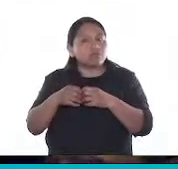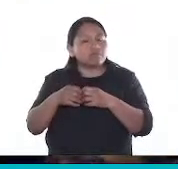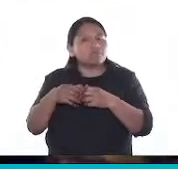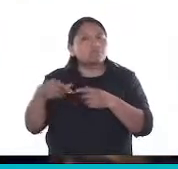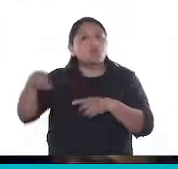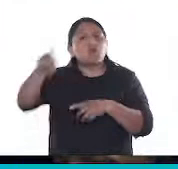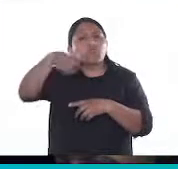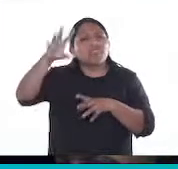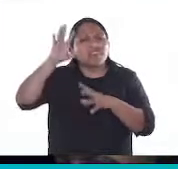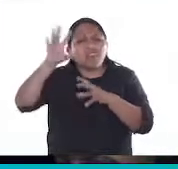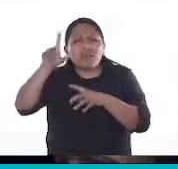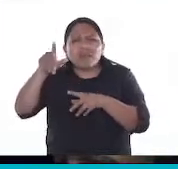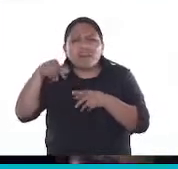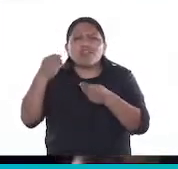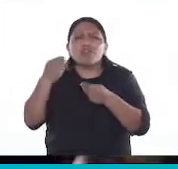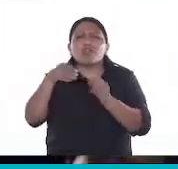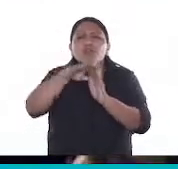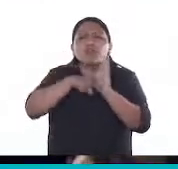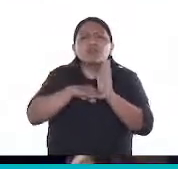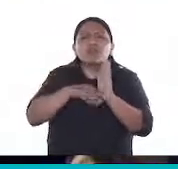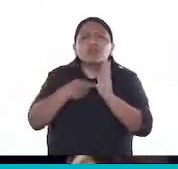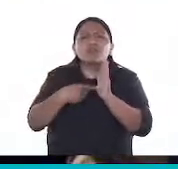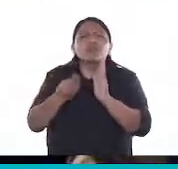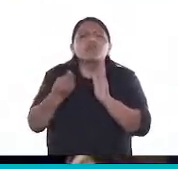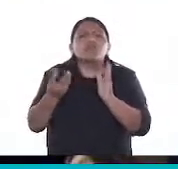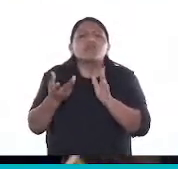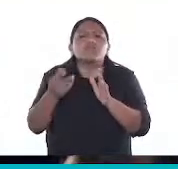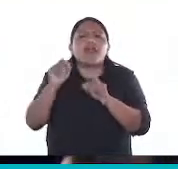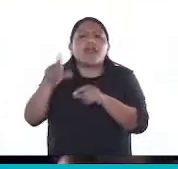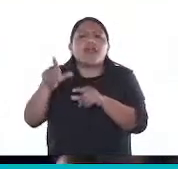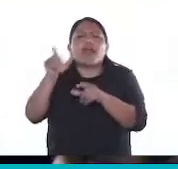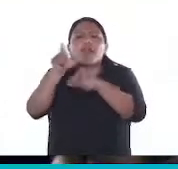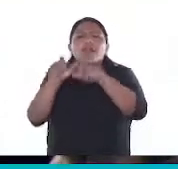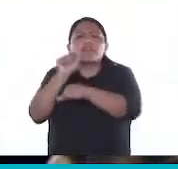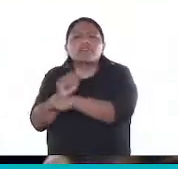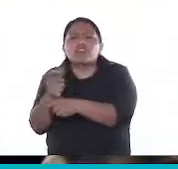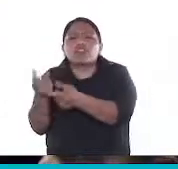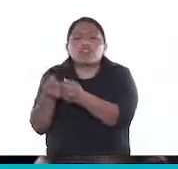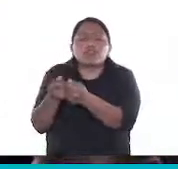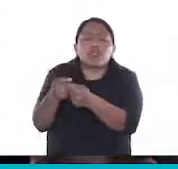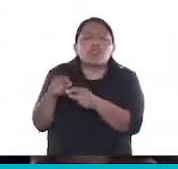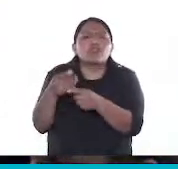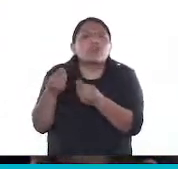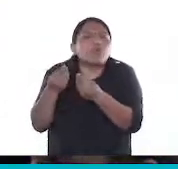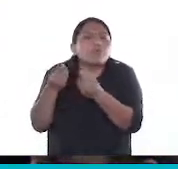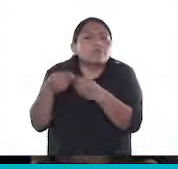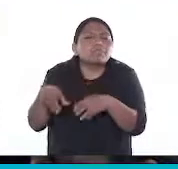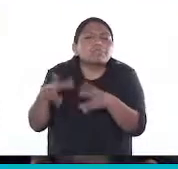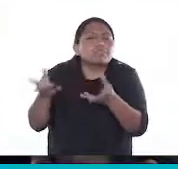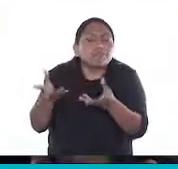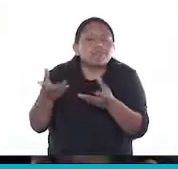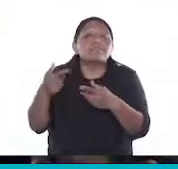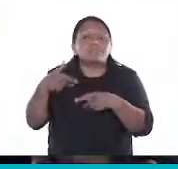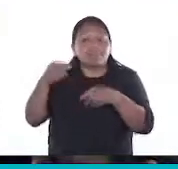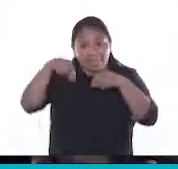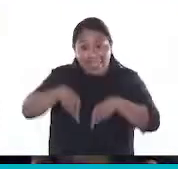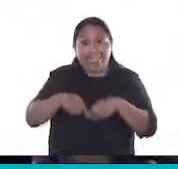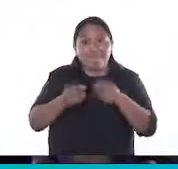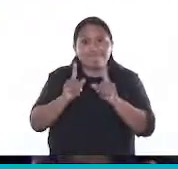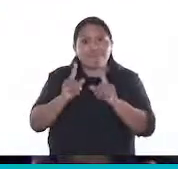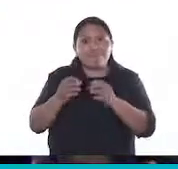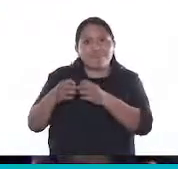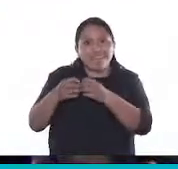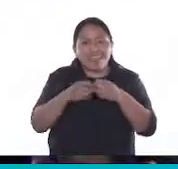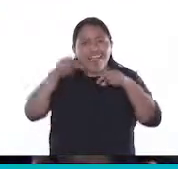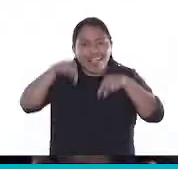¿Ustedes se acuerdan cómo debutó este protocolo? Para los presos, para los celulares. Debutó también con una discusión acá, con un